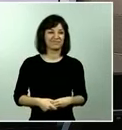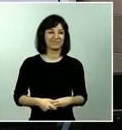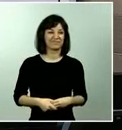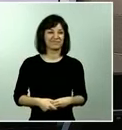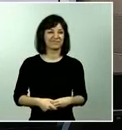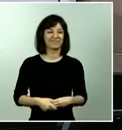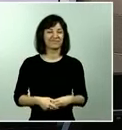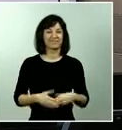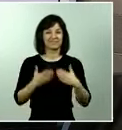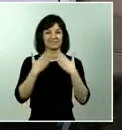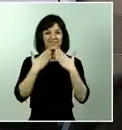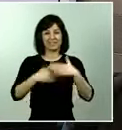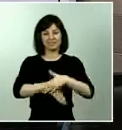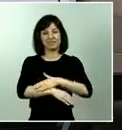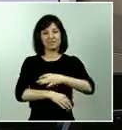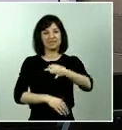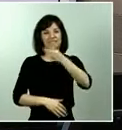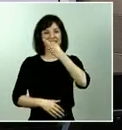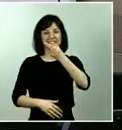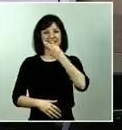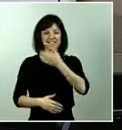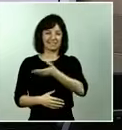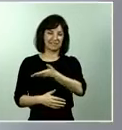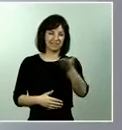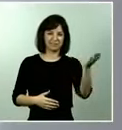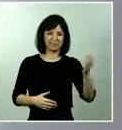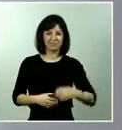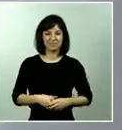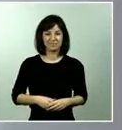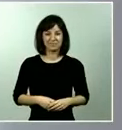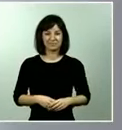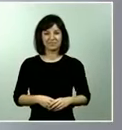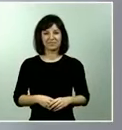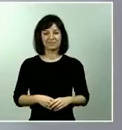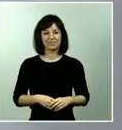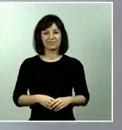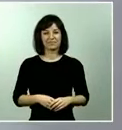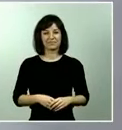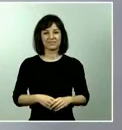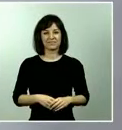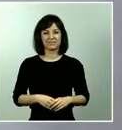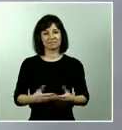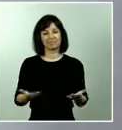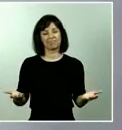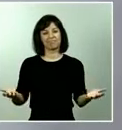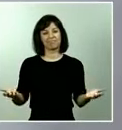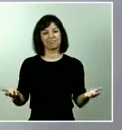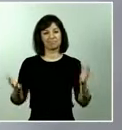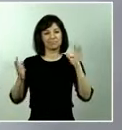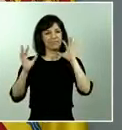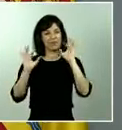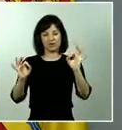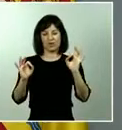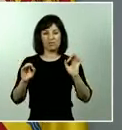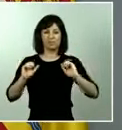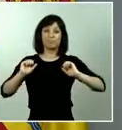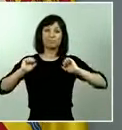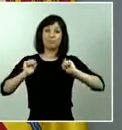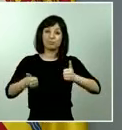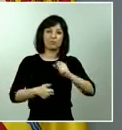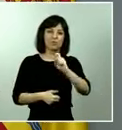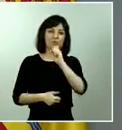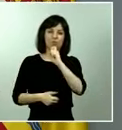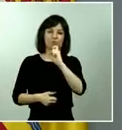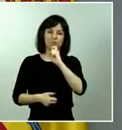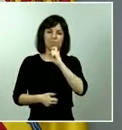Buenas tardes a todas y a todos. Empezar, como no puede ser de otro modo que manifestando mi pésame